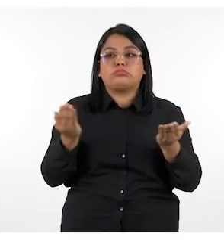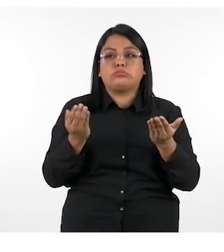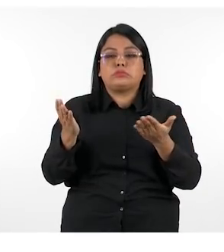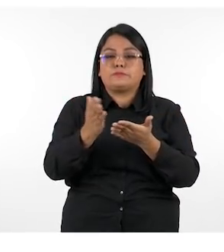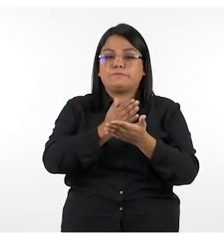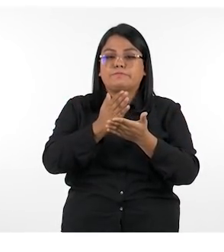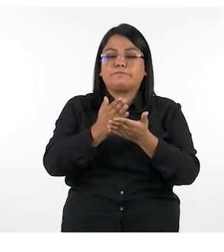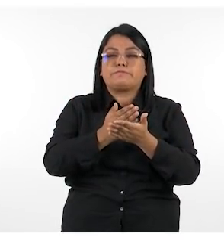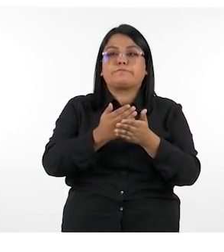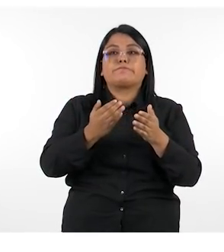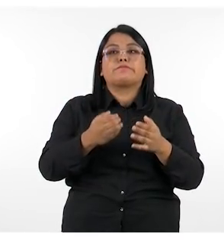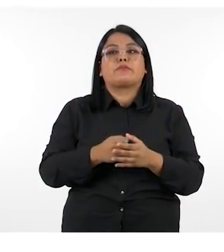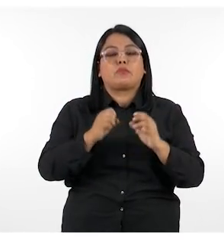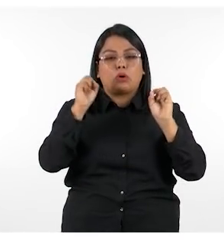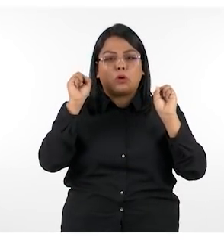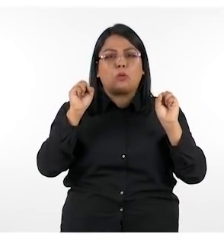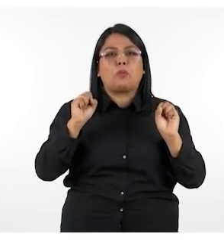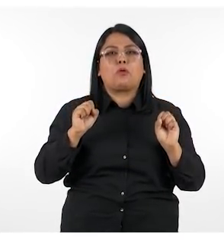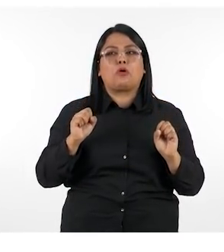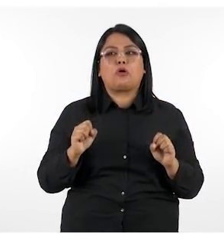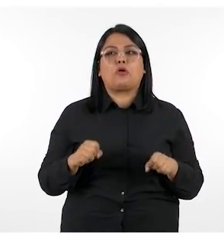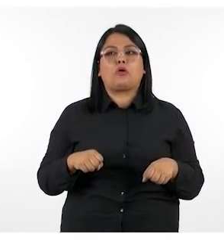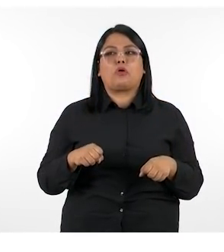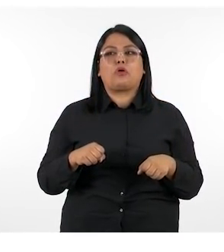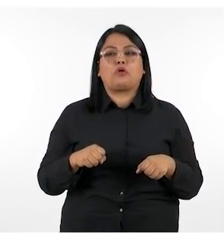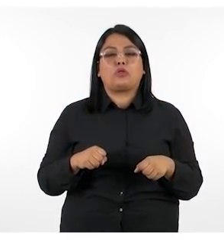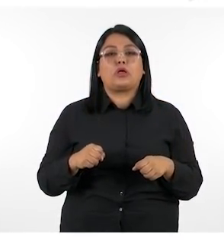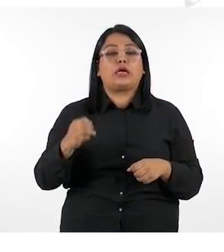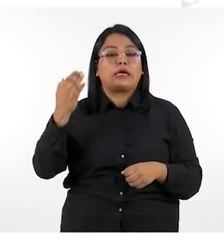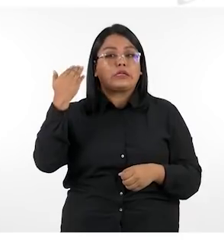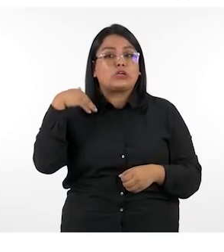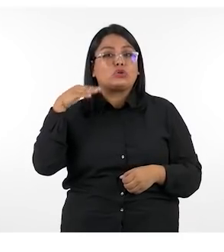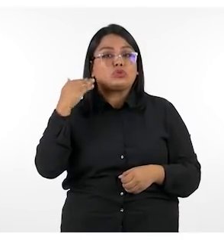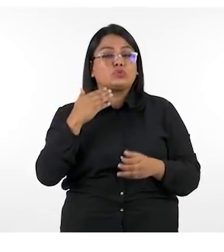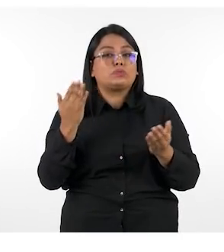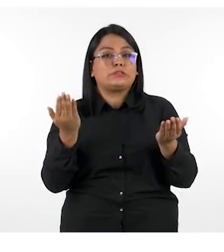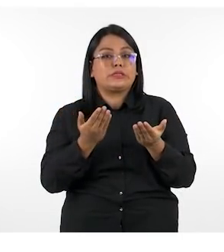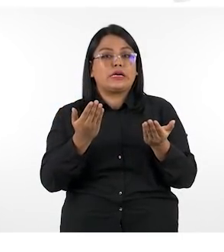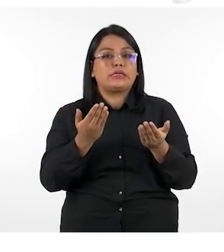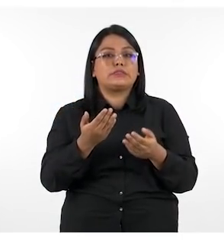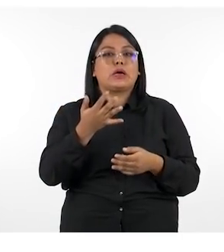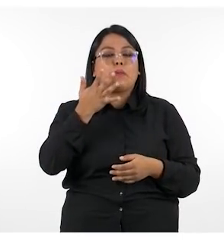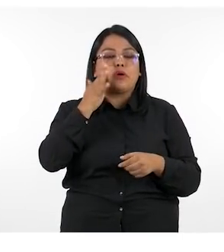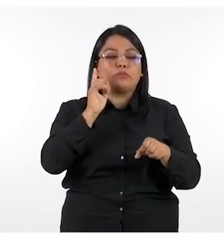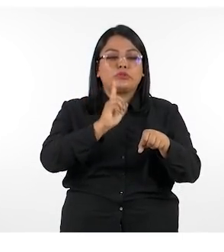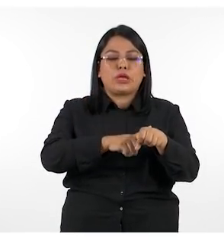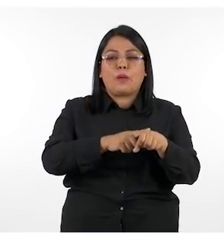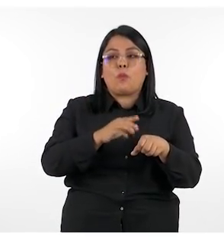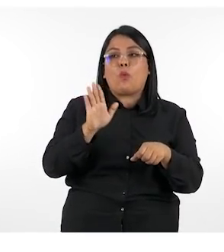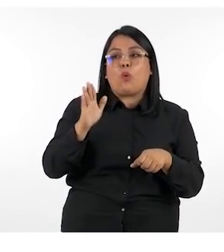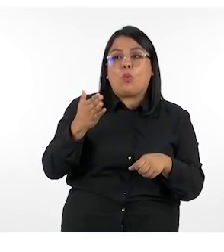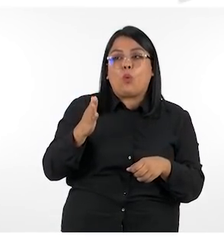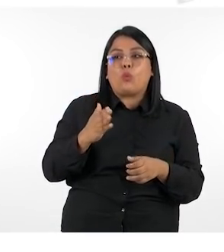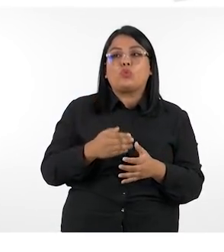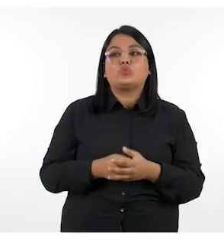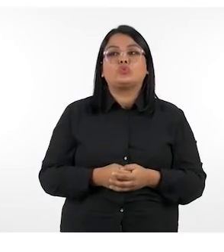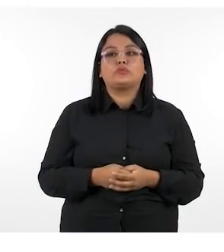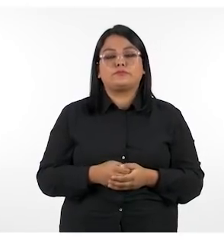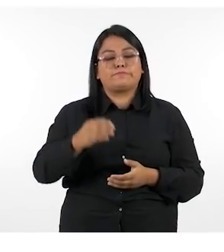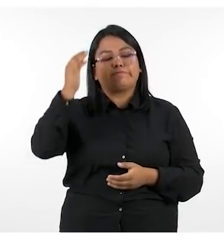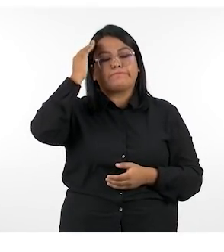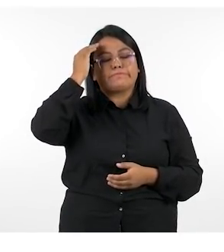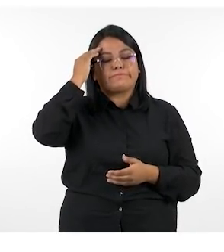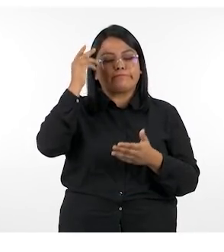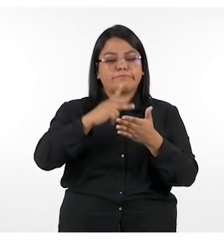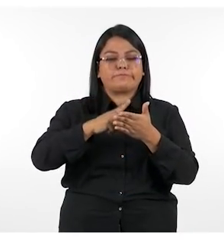que se deben realizar para que se conviertan en un hábito entre ellas el uso del tiempo sabemos que en